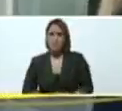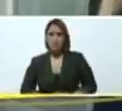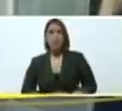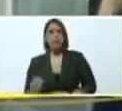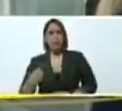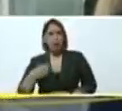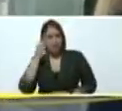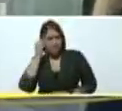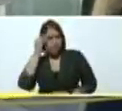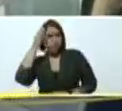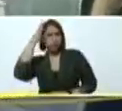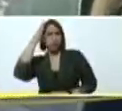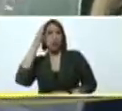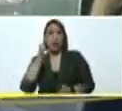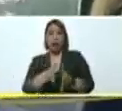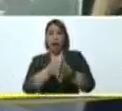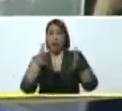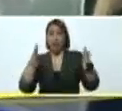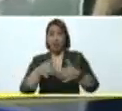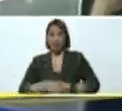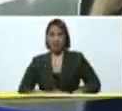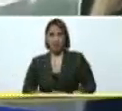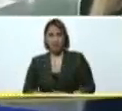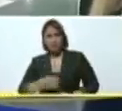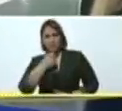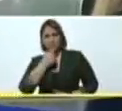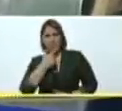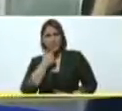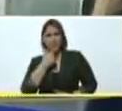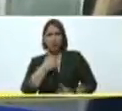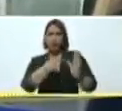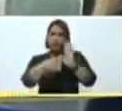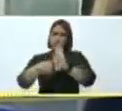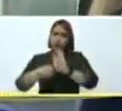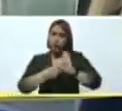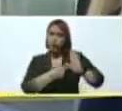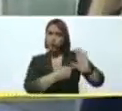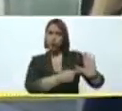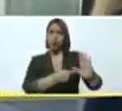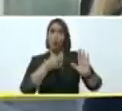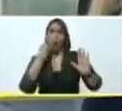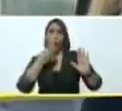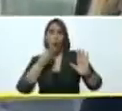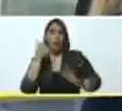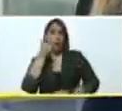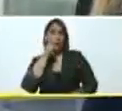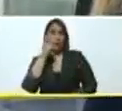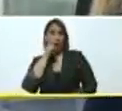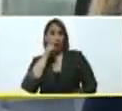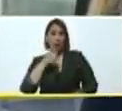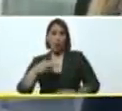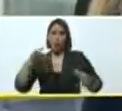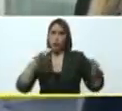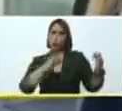tiene un potencial gigantesco. Hermoso, como lo demostraron los muchachos el sábado en el récord Guinness.